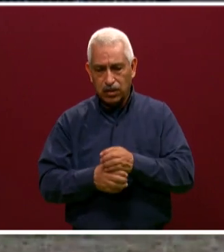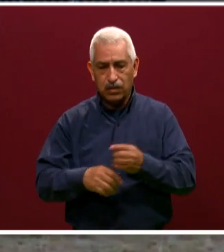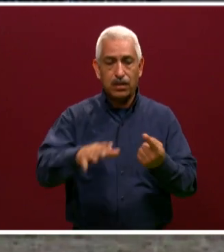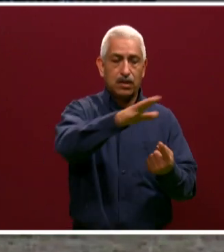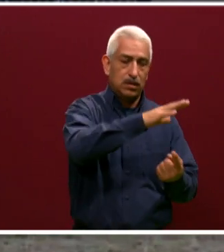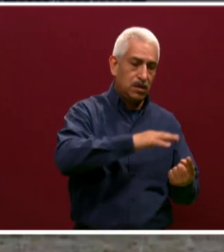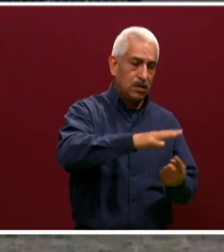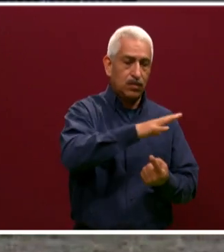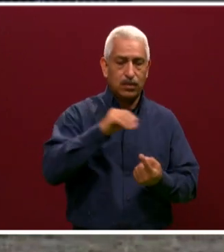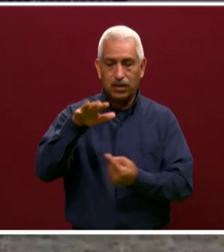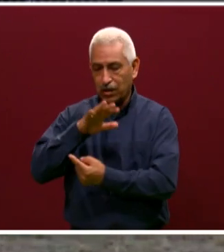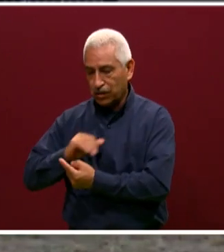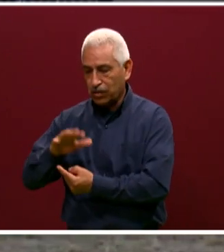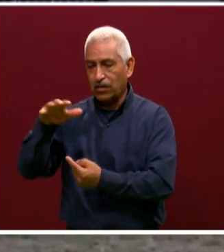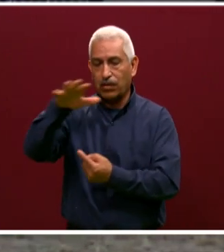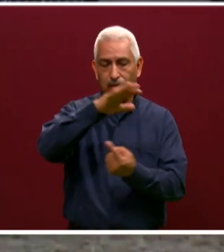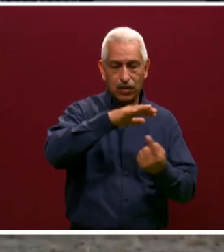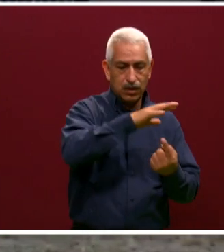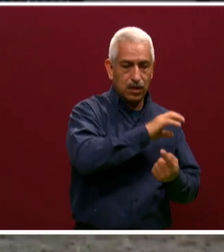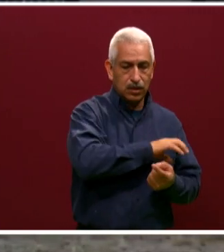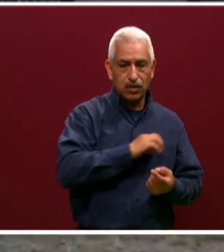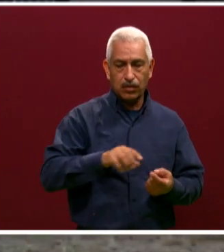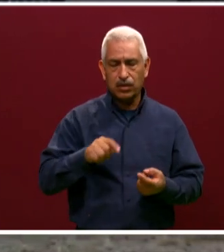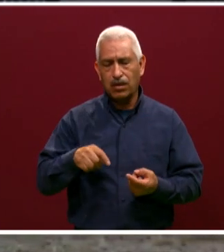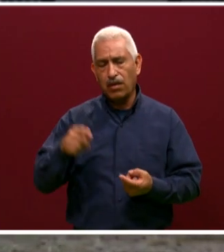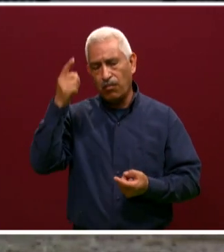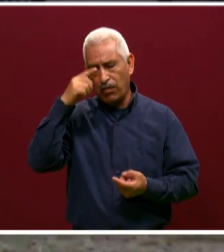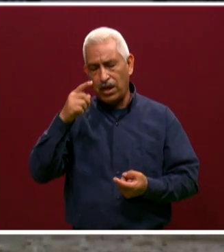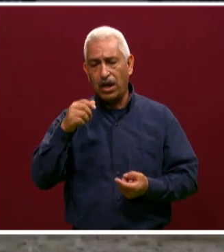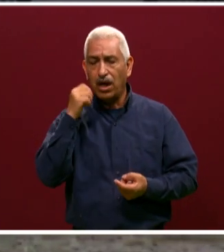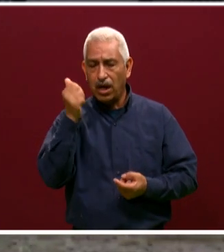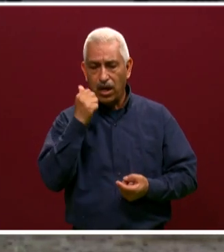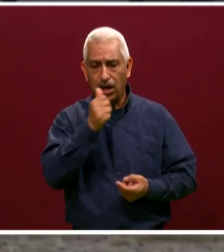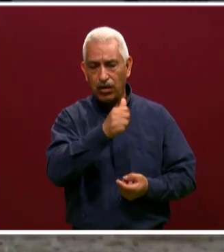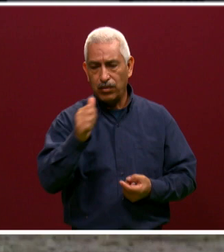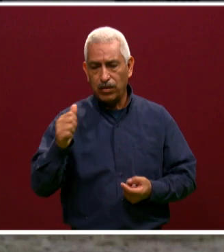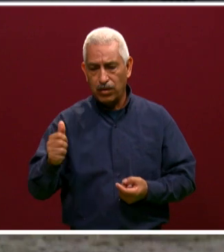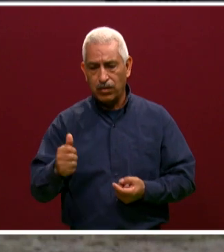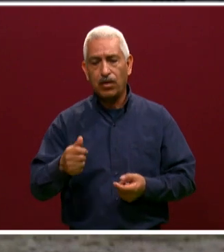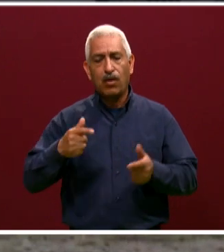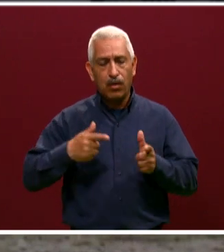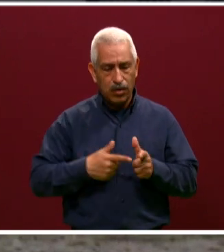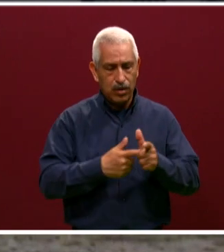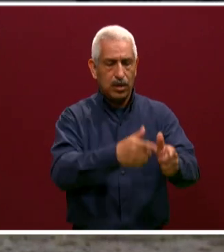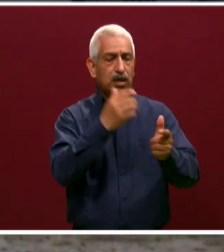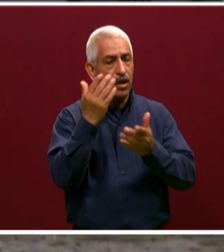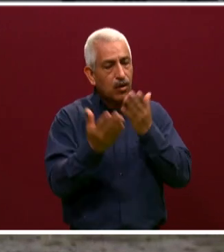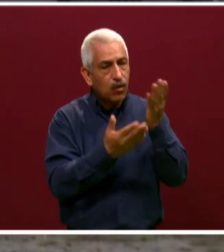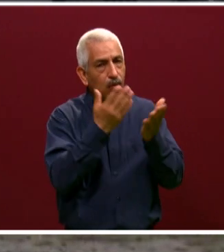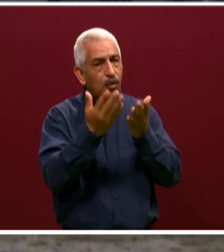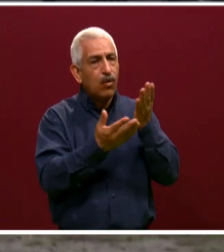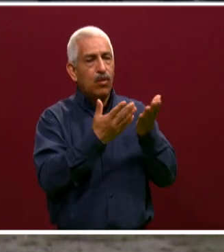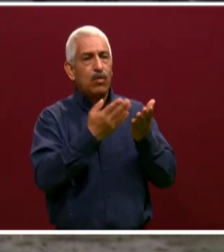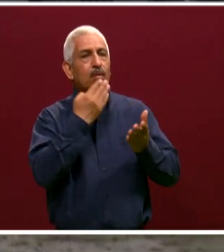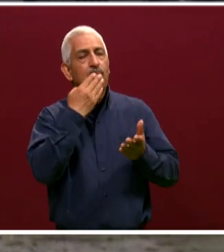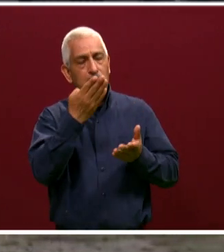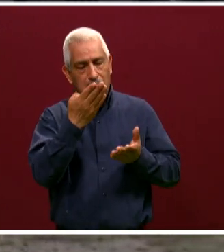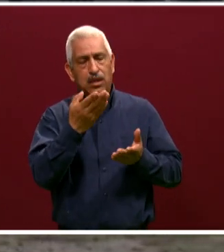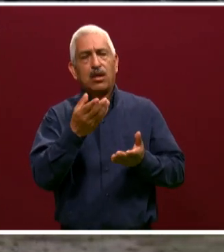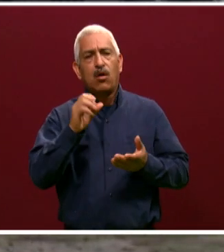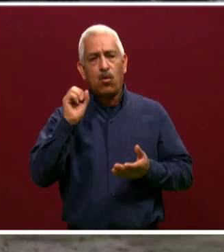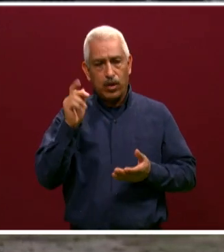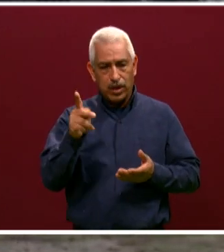y demás, para que ellos puedan y ellas puedan seguir adelante con este estudio, ¿no? Así es, la infraestructura que